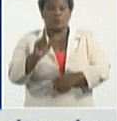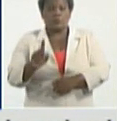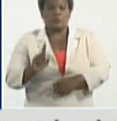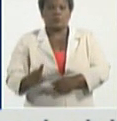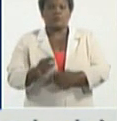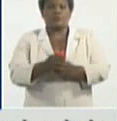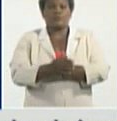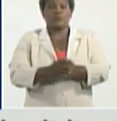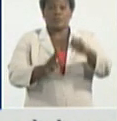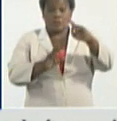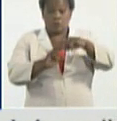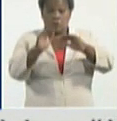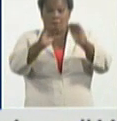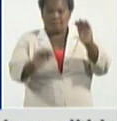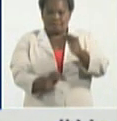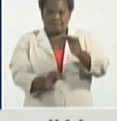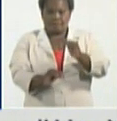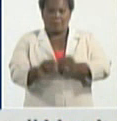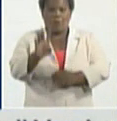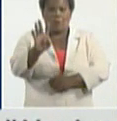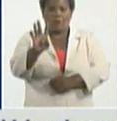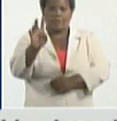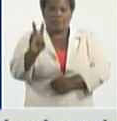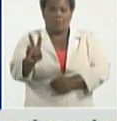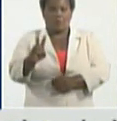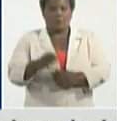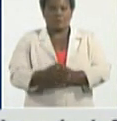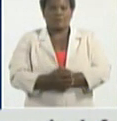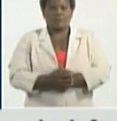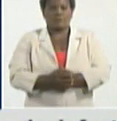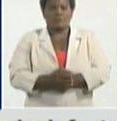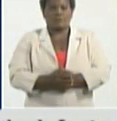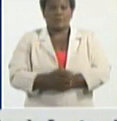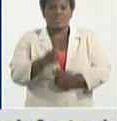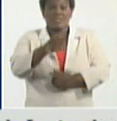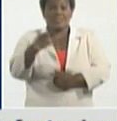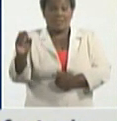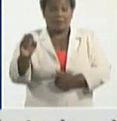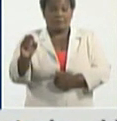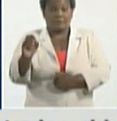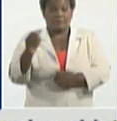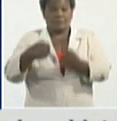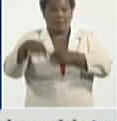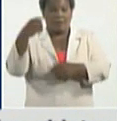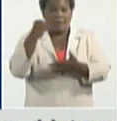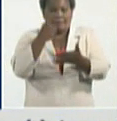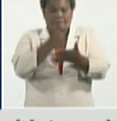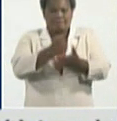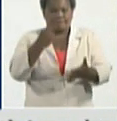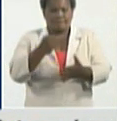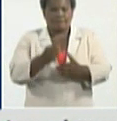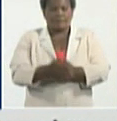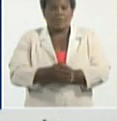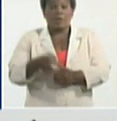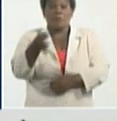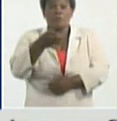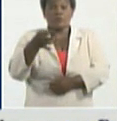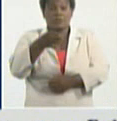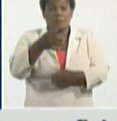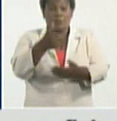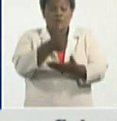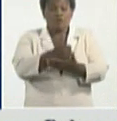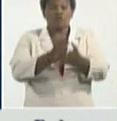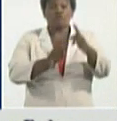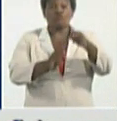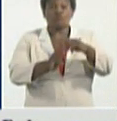La actúa disminuye 42 menos, 100 en el día de ayer. Del municipio de La Actúa, la